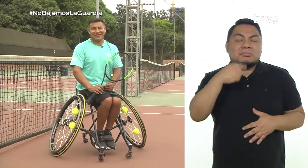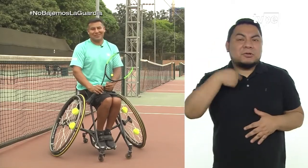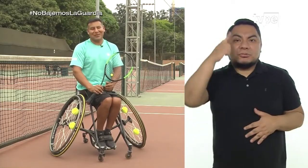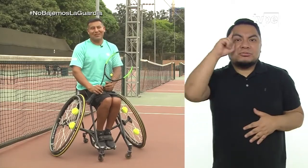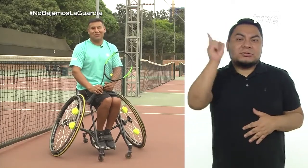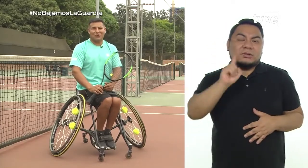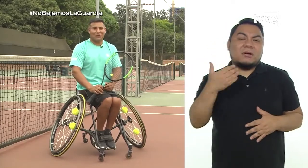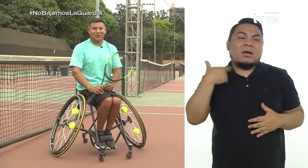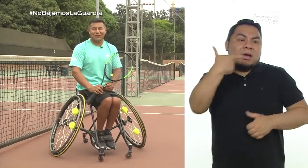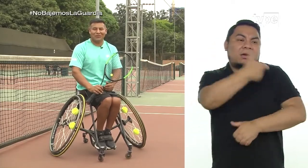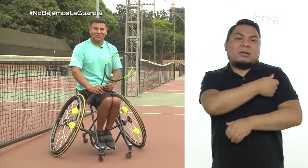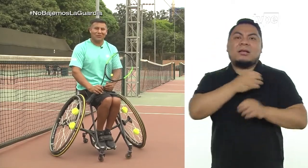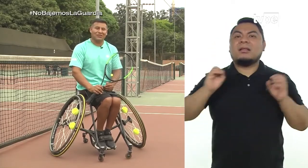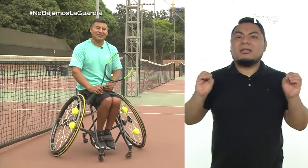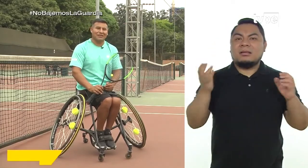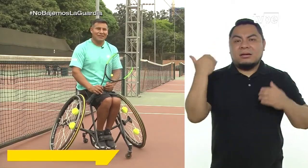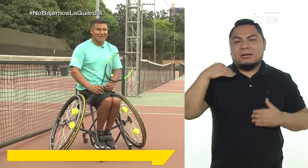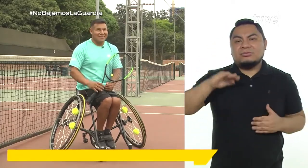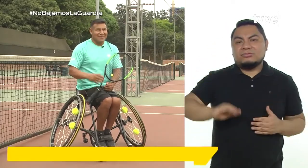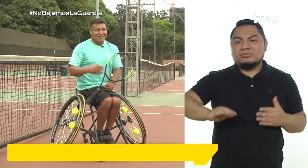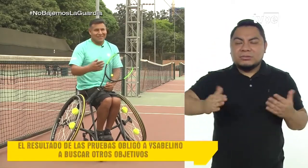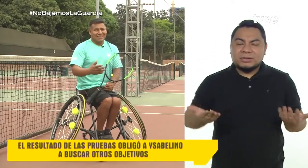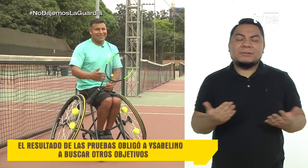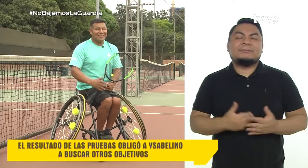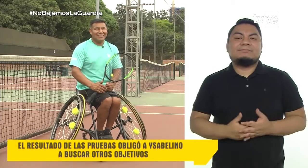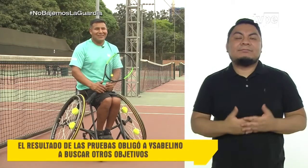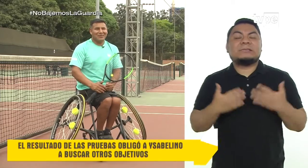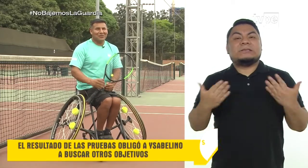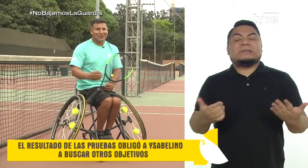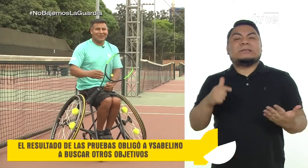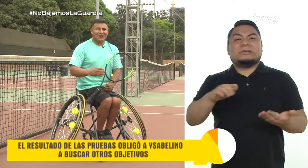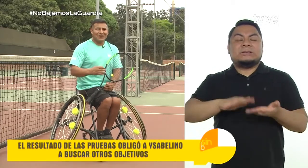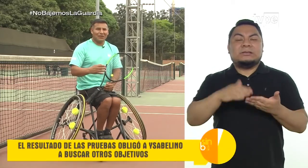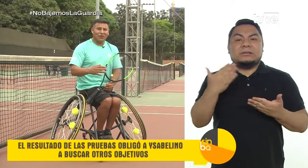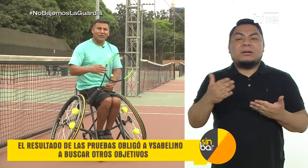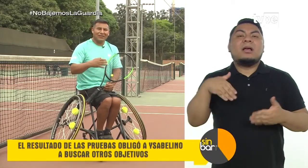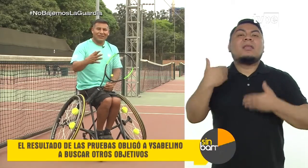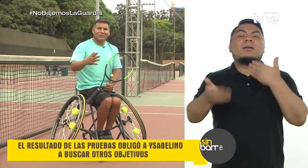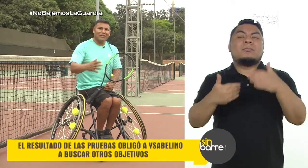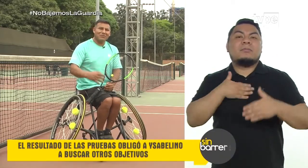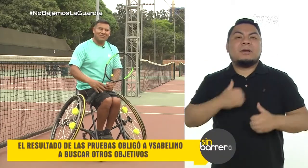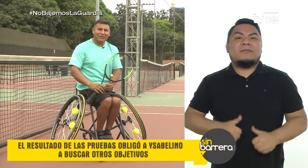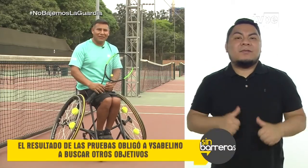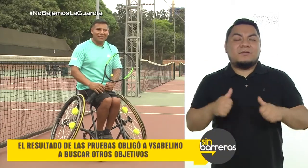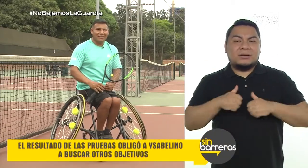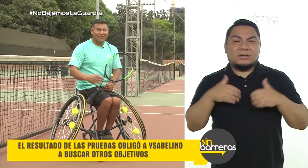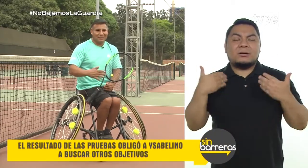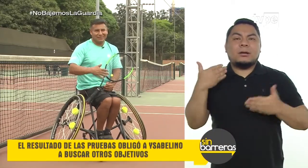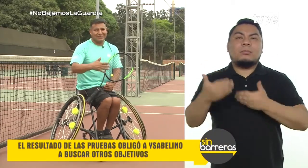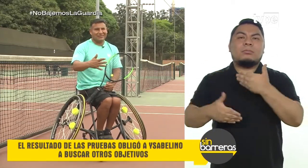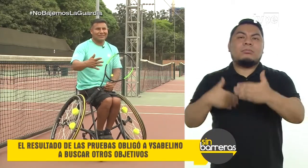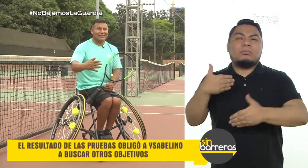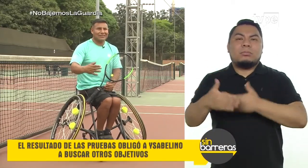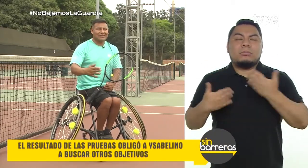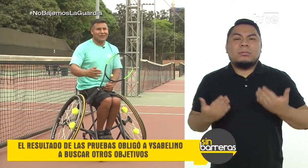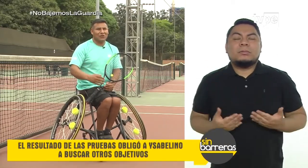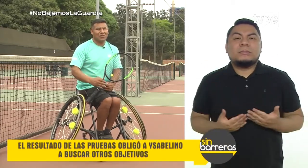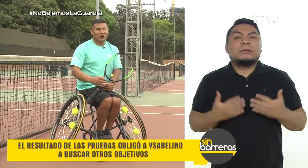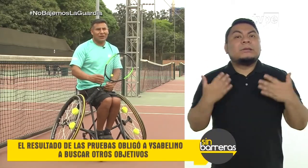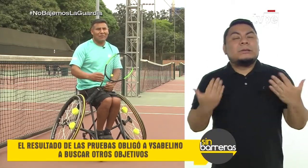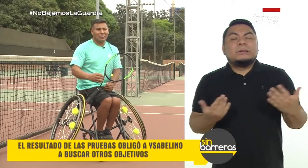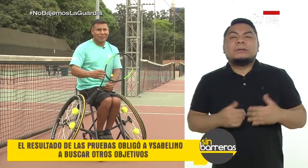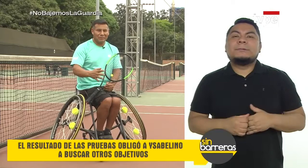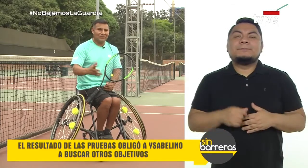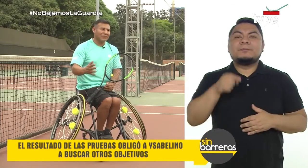lo que era secuela de polio y todo ese entonces. Y de ahí como que otra etapa de mi vida se